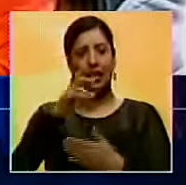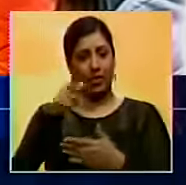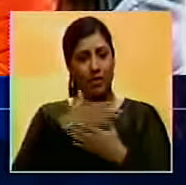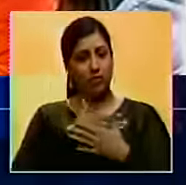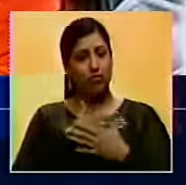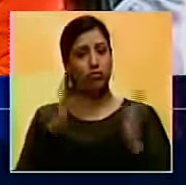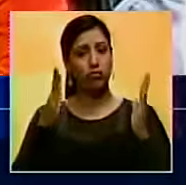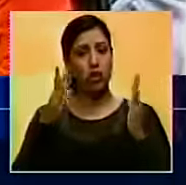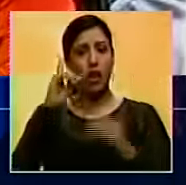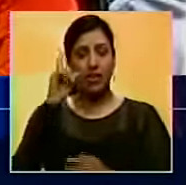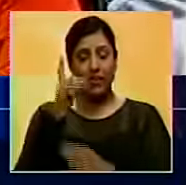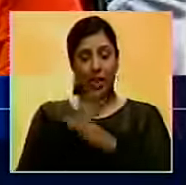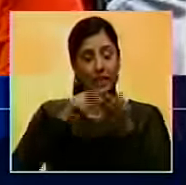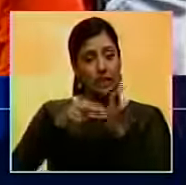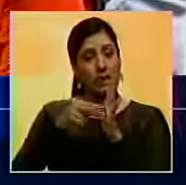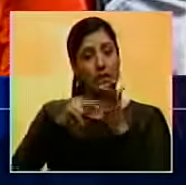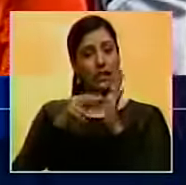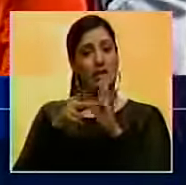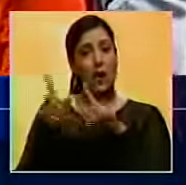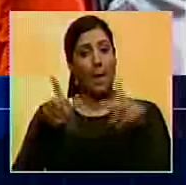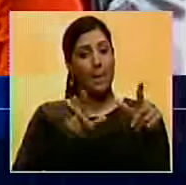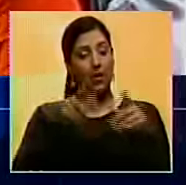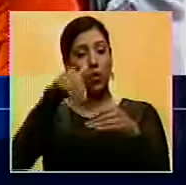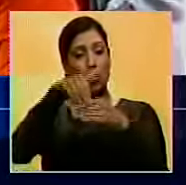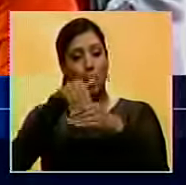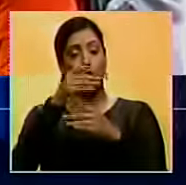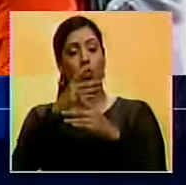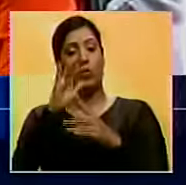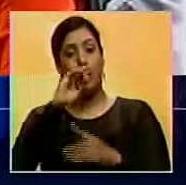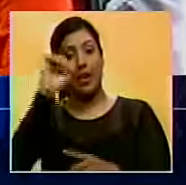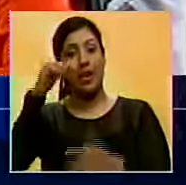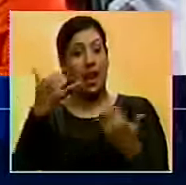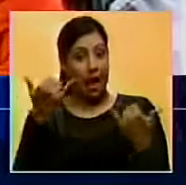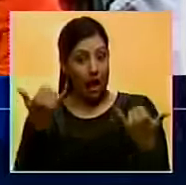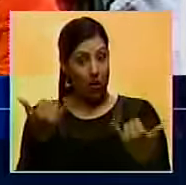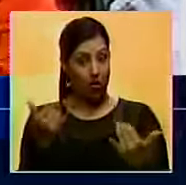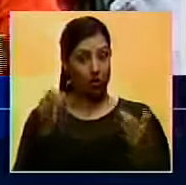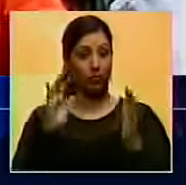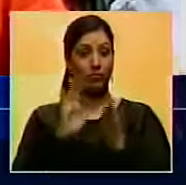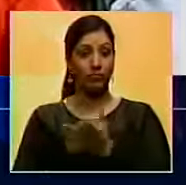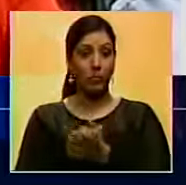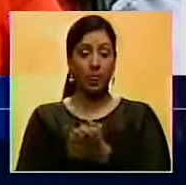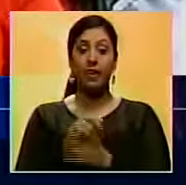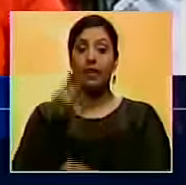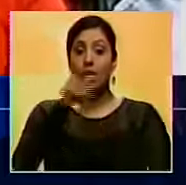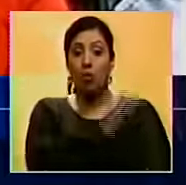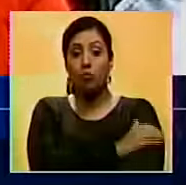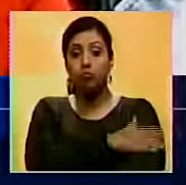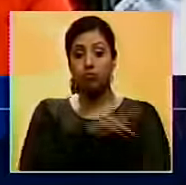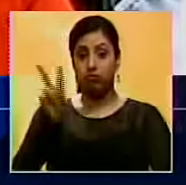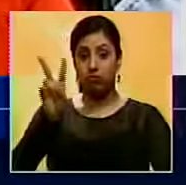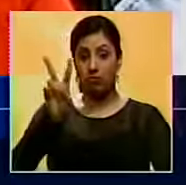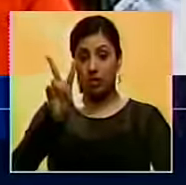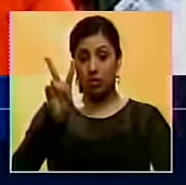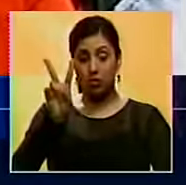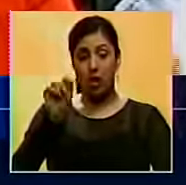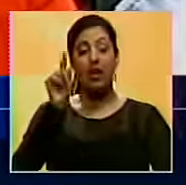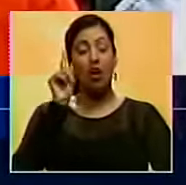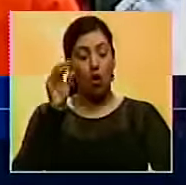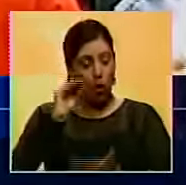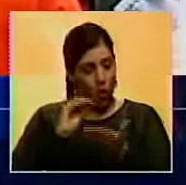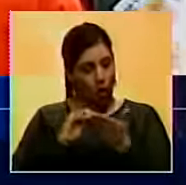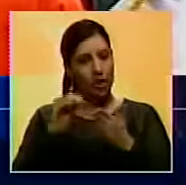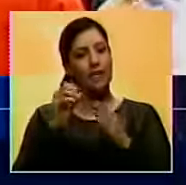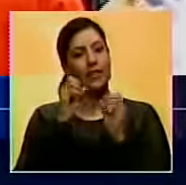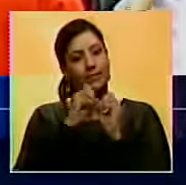disponer todo para el referéndum. Ahora, esa derecha venezolana vuelve